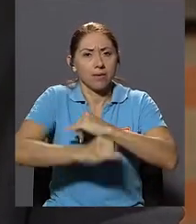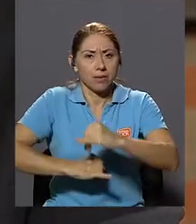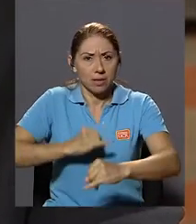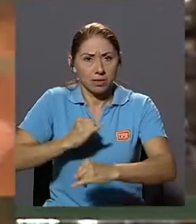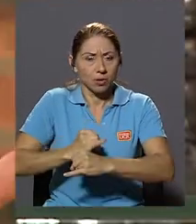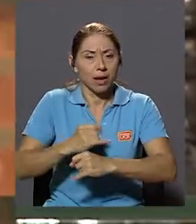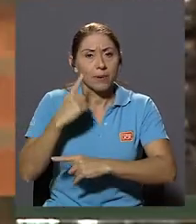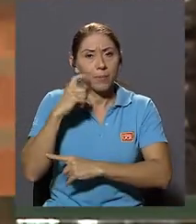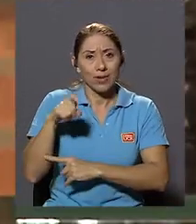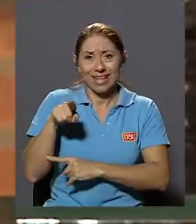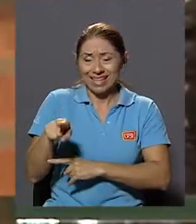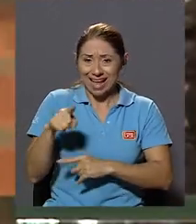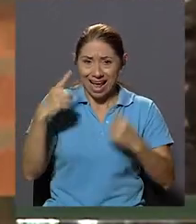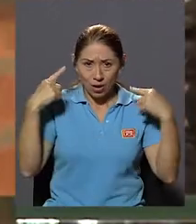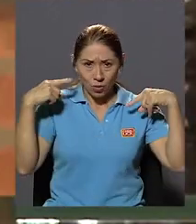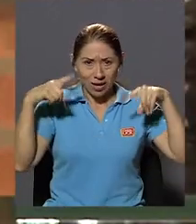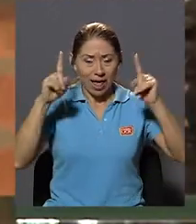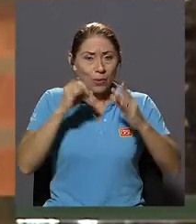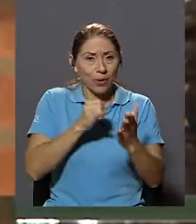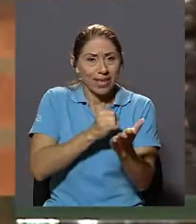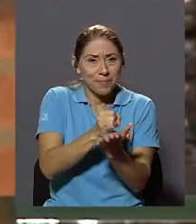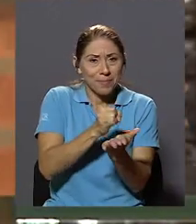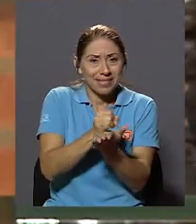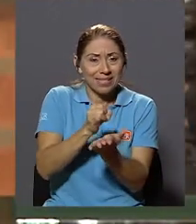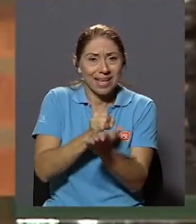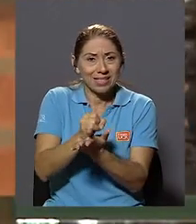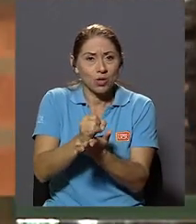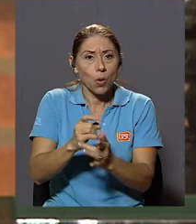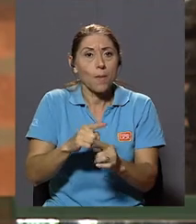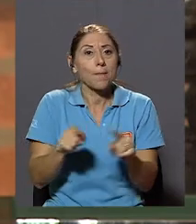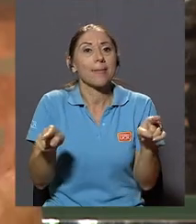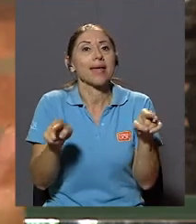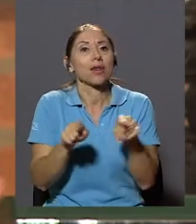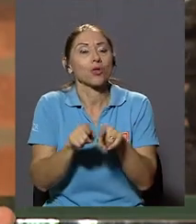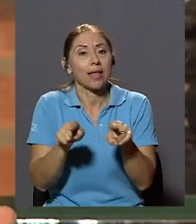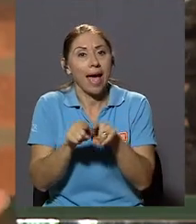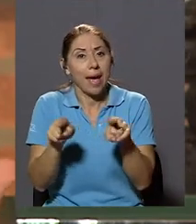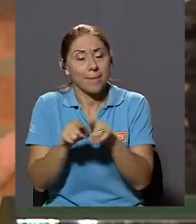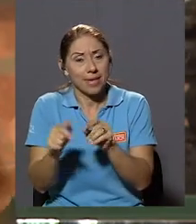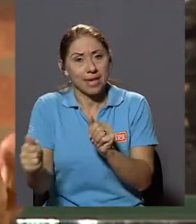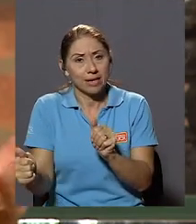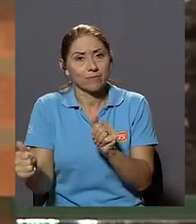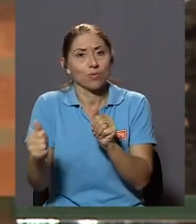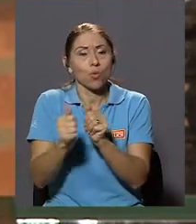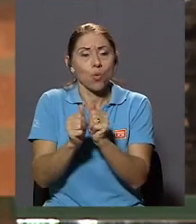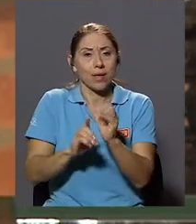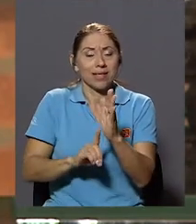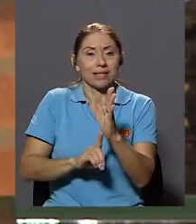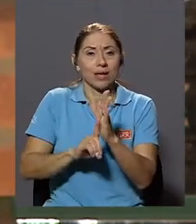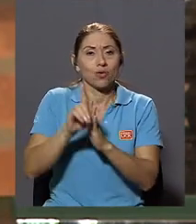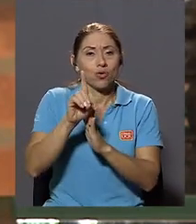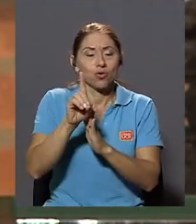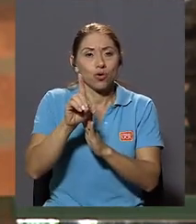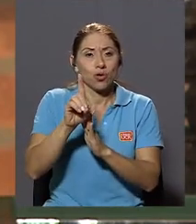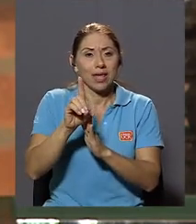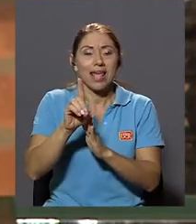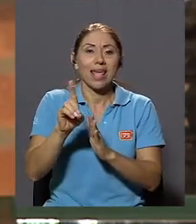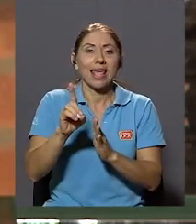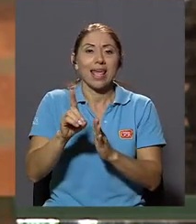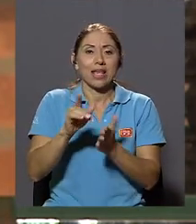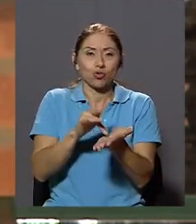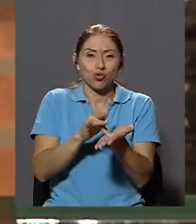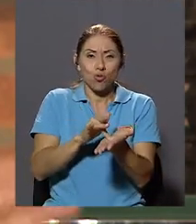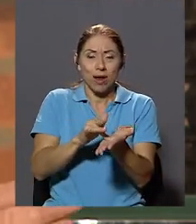Lo que ha logrado En investigación Pero sobre todo También O concomitantemente Con el desarrollo De sueros